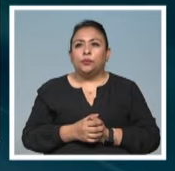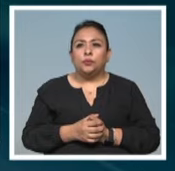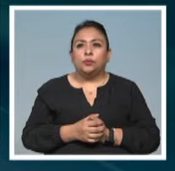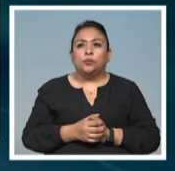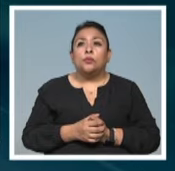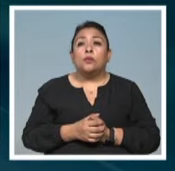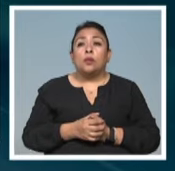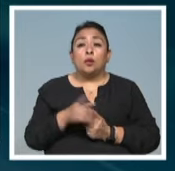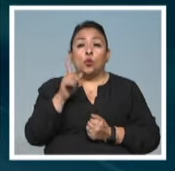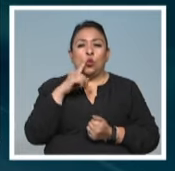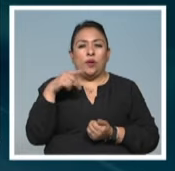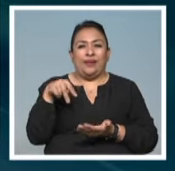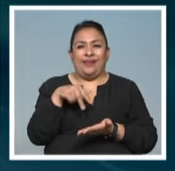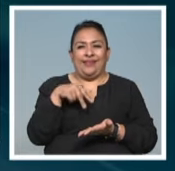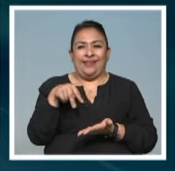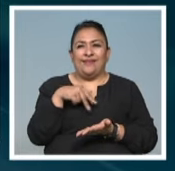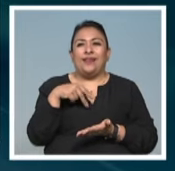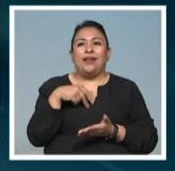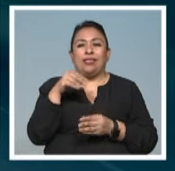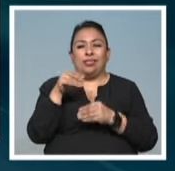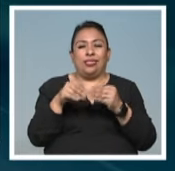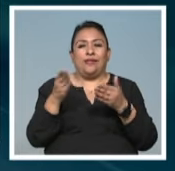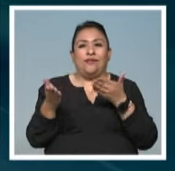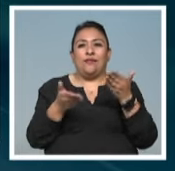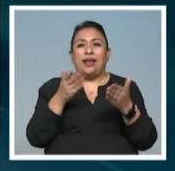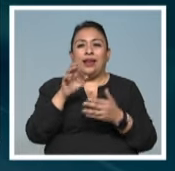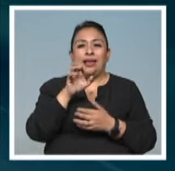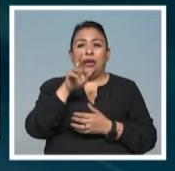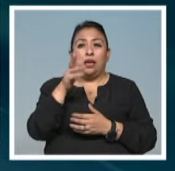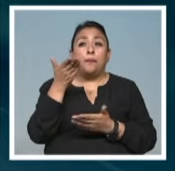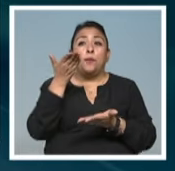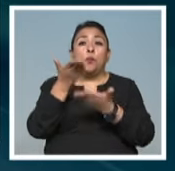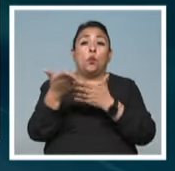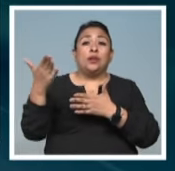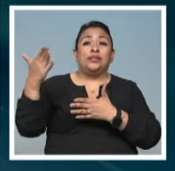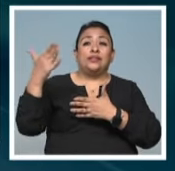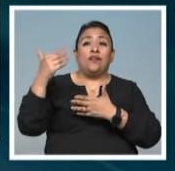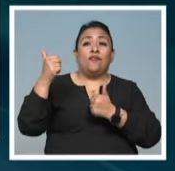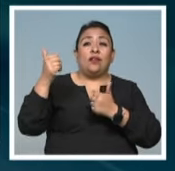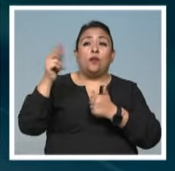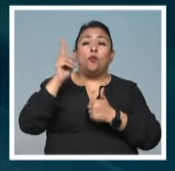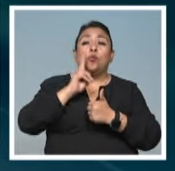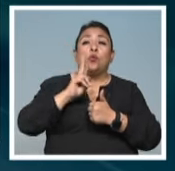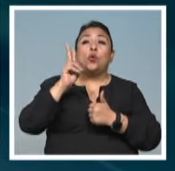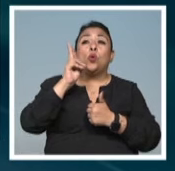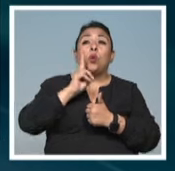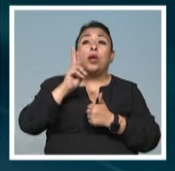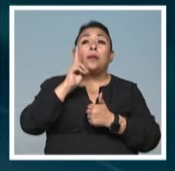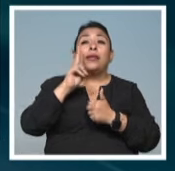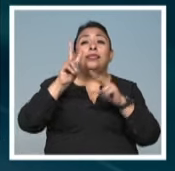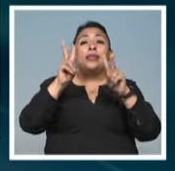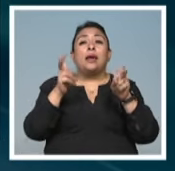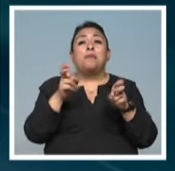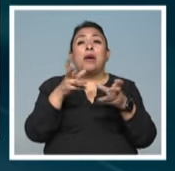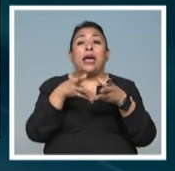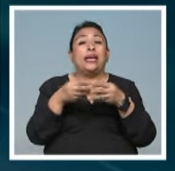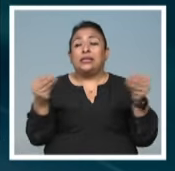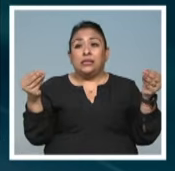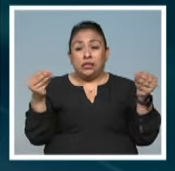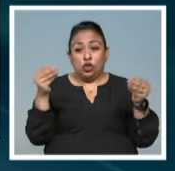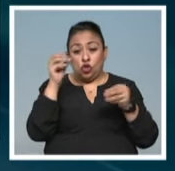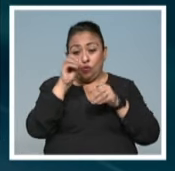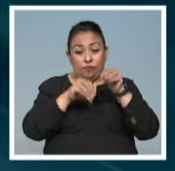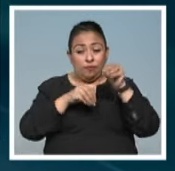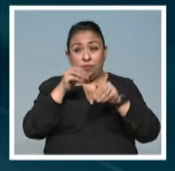La bailadora y coreógrafa Erika Suárez presentará una propuesta de flamenco experimental con la pieza Extinción, montaje